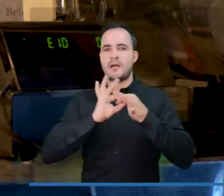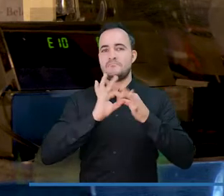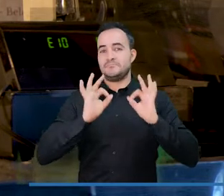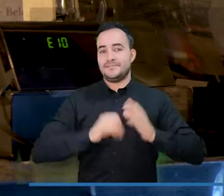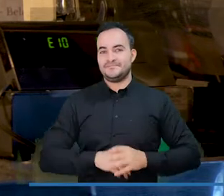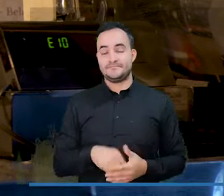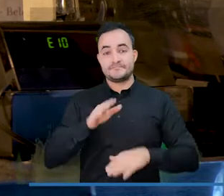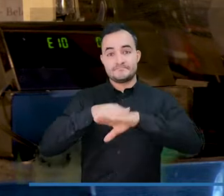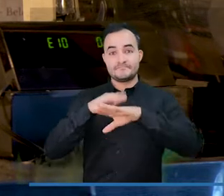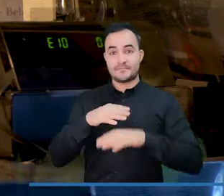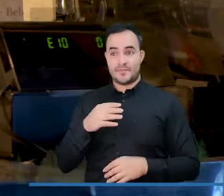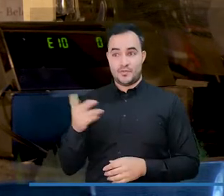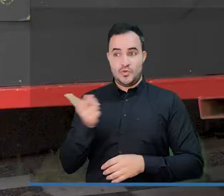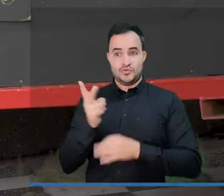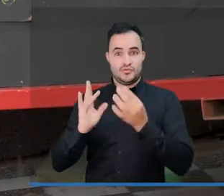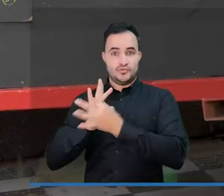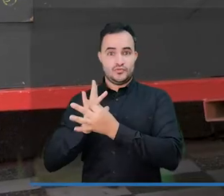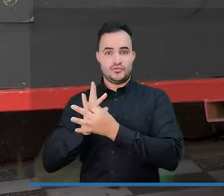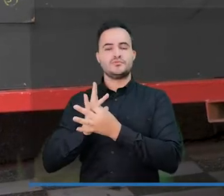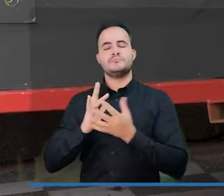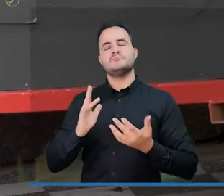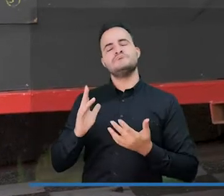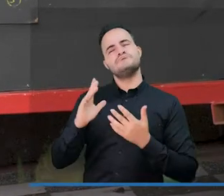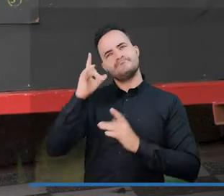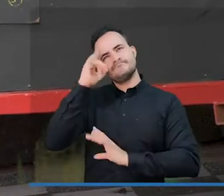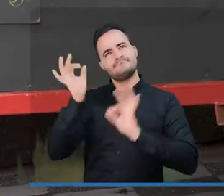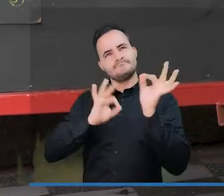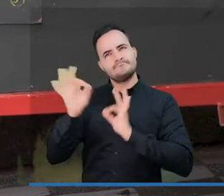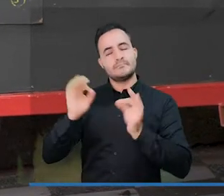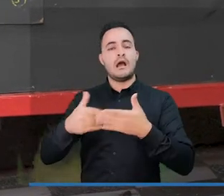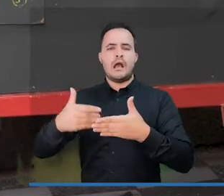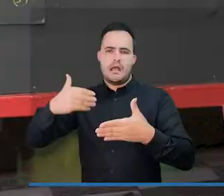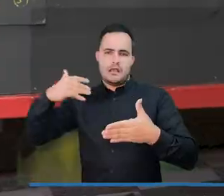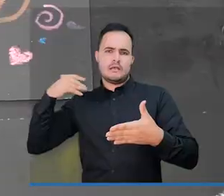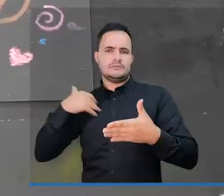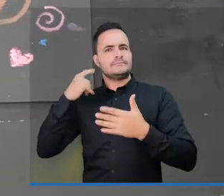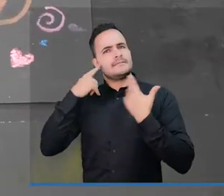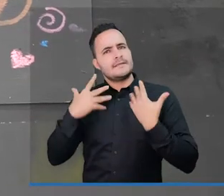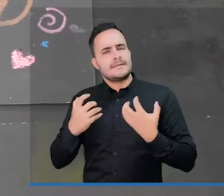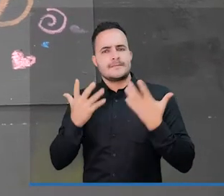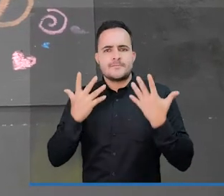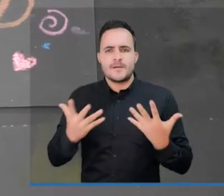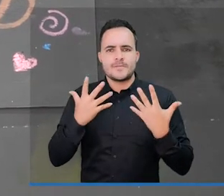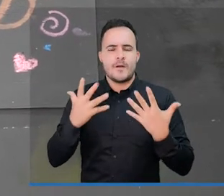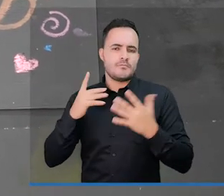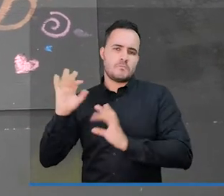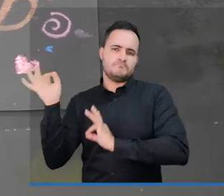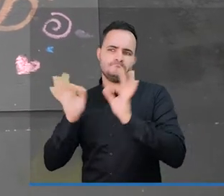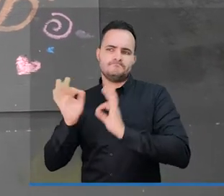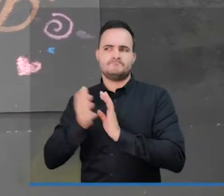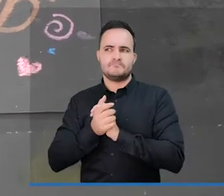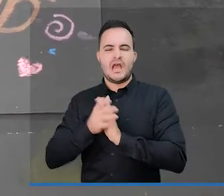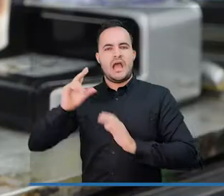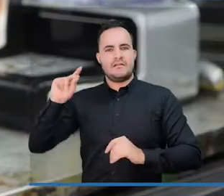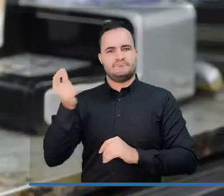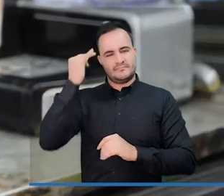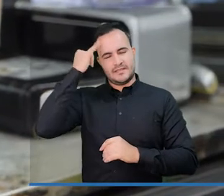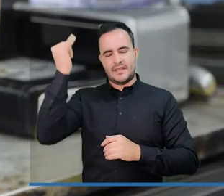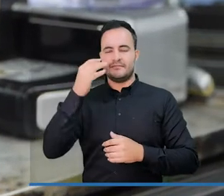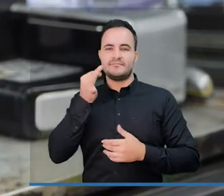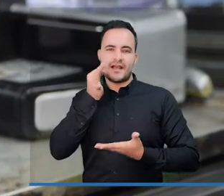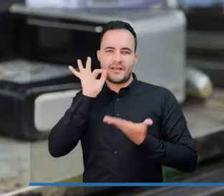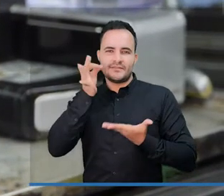planearon por mucho tiempo y entre los dos decidieron que era tinto lo que querían vender.